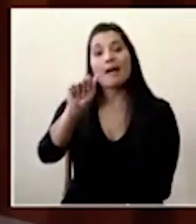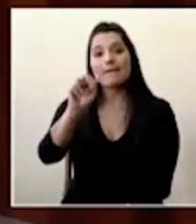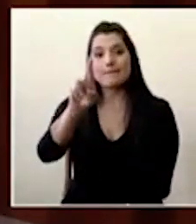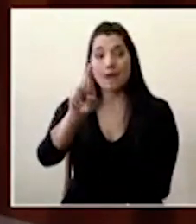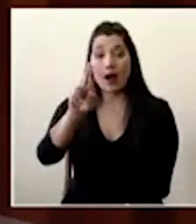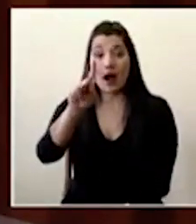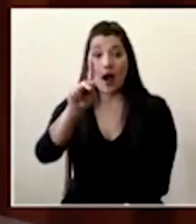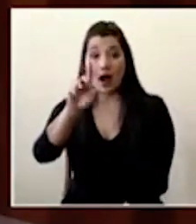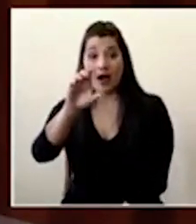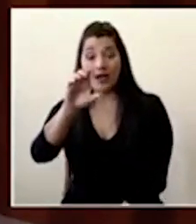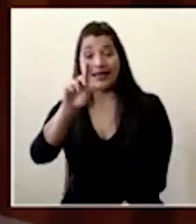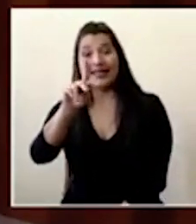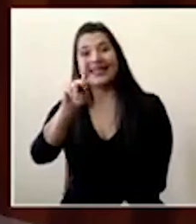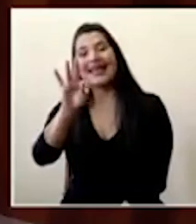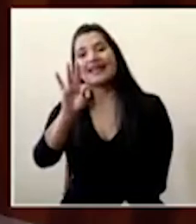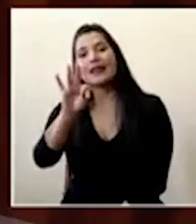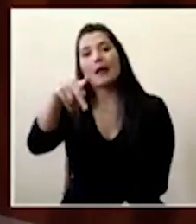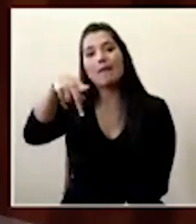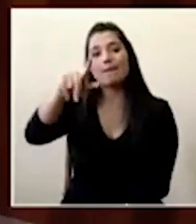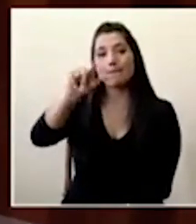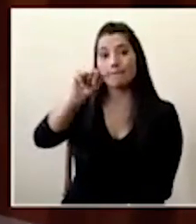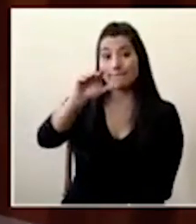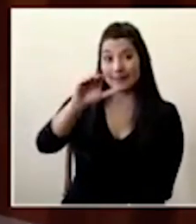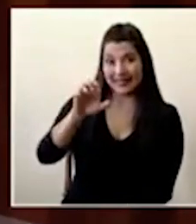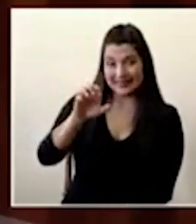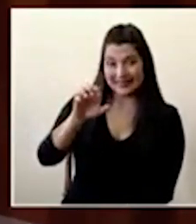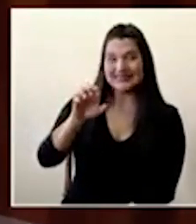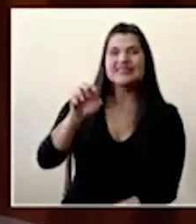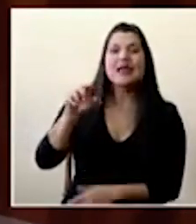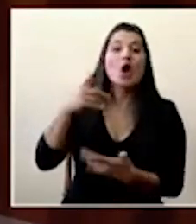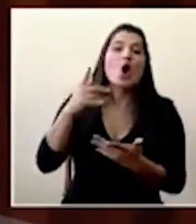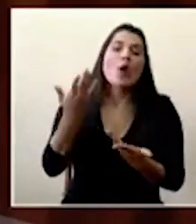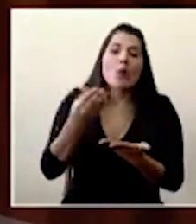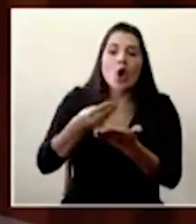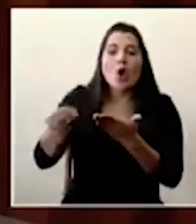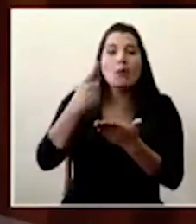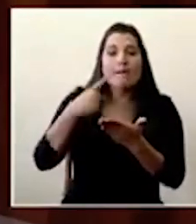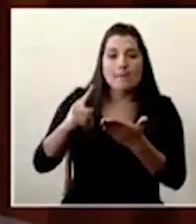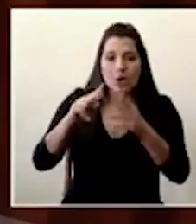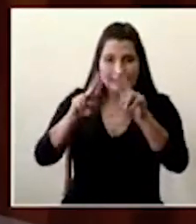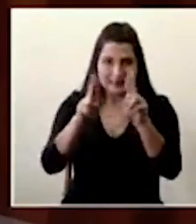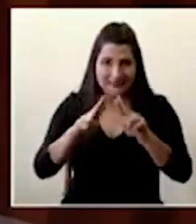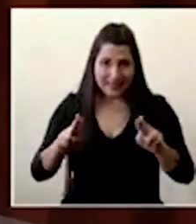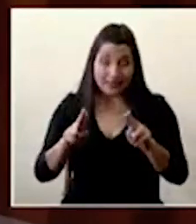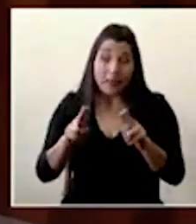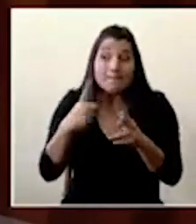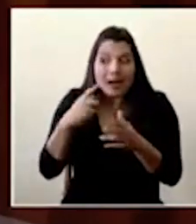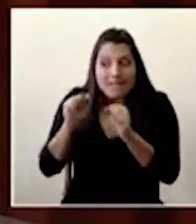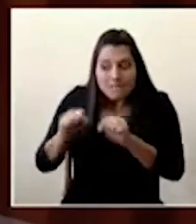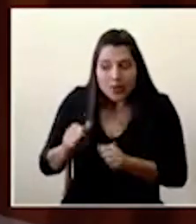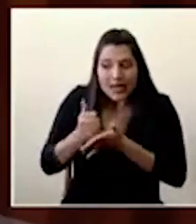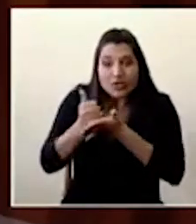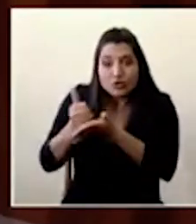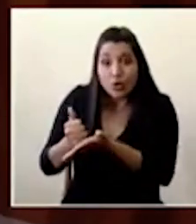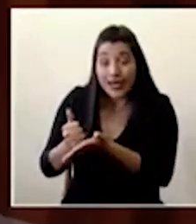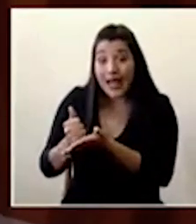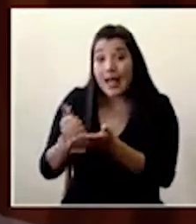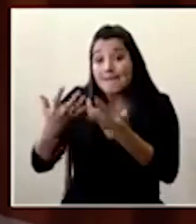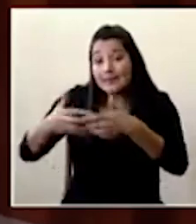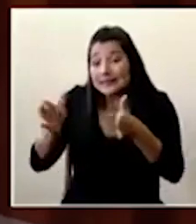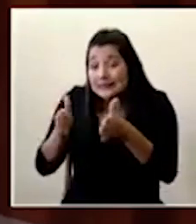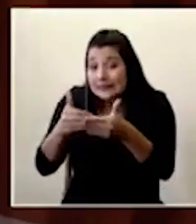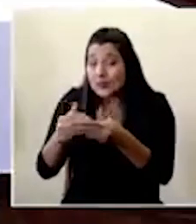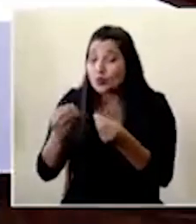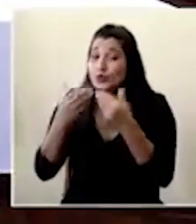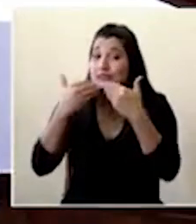que generen contención y que nos ayuden a sostener estas pequeñas empresas en este tránsito. Muchas gracias